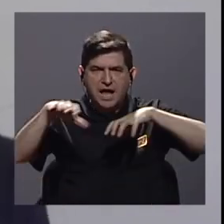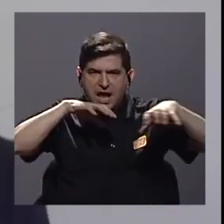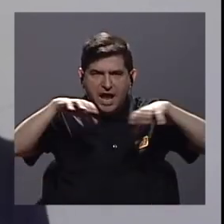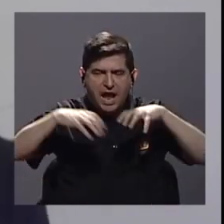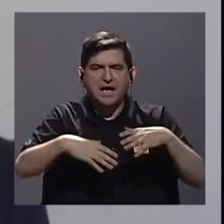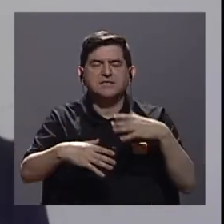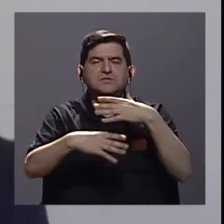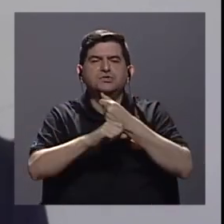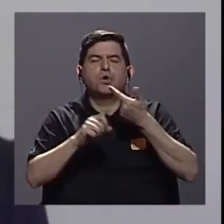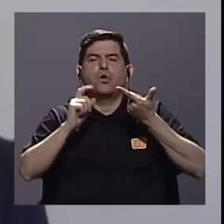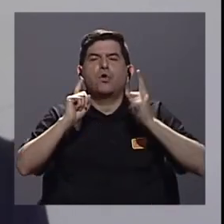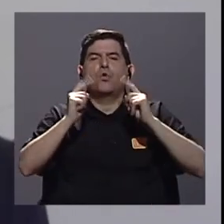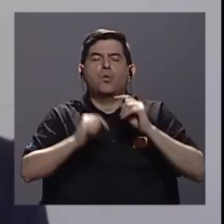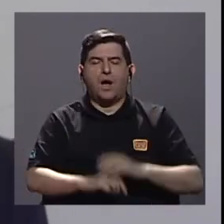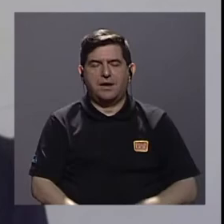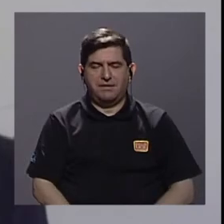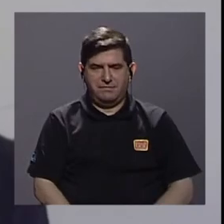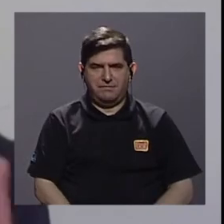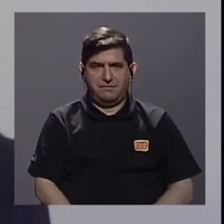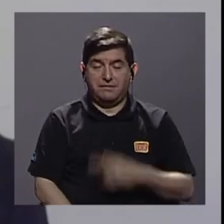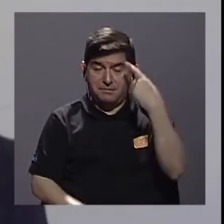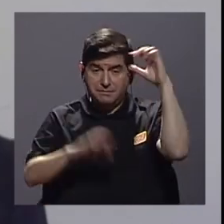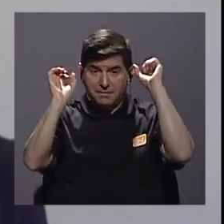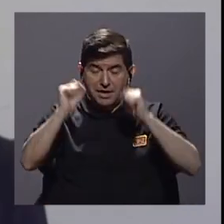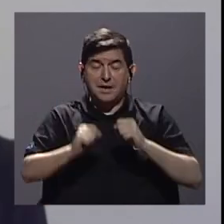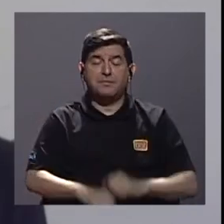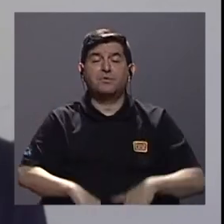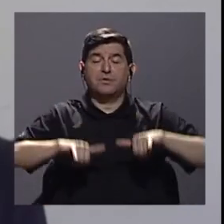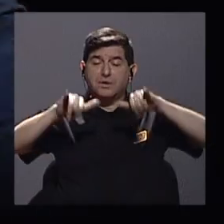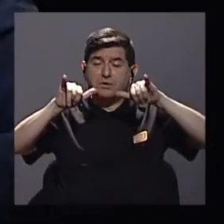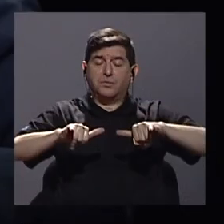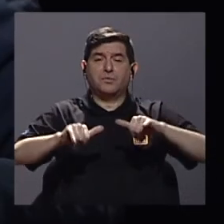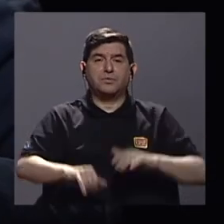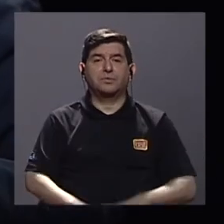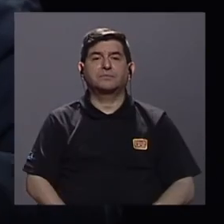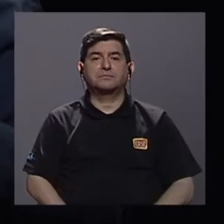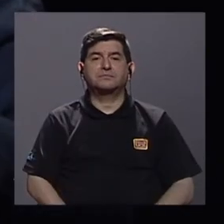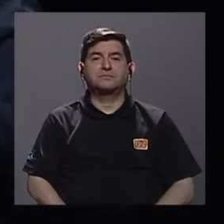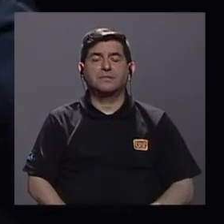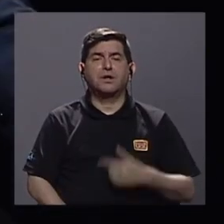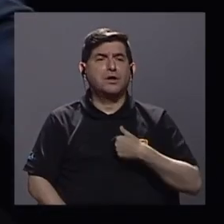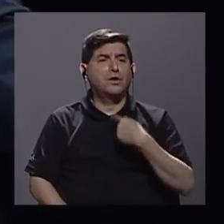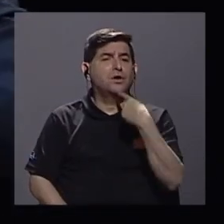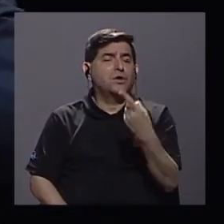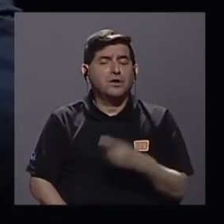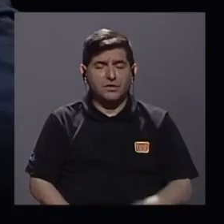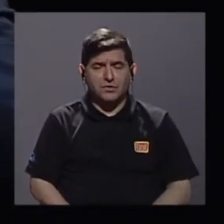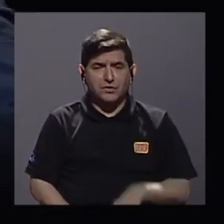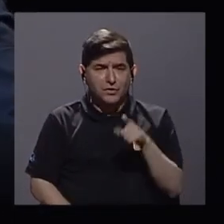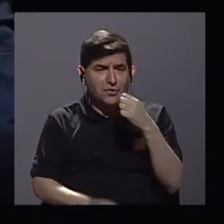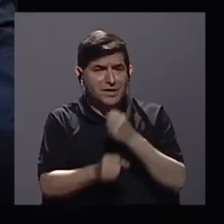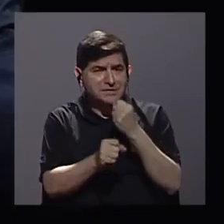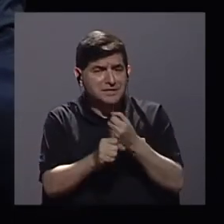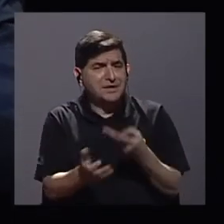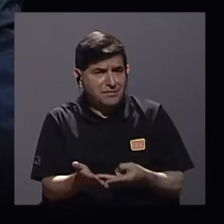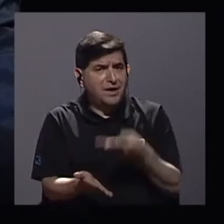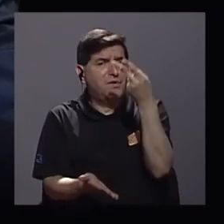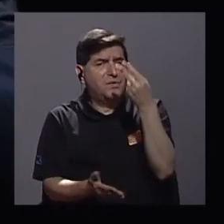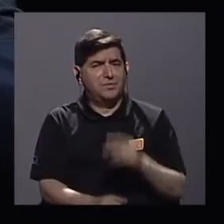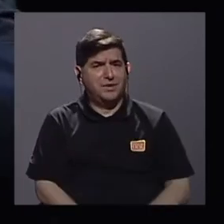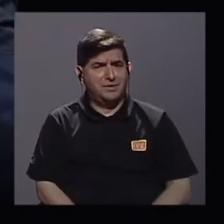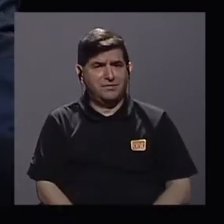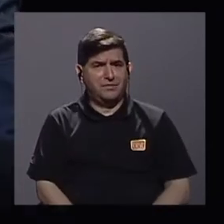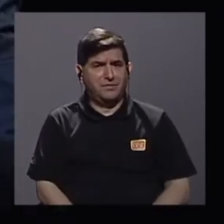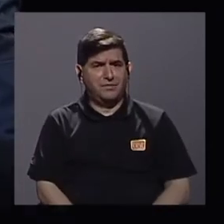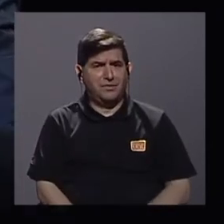que se deben tomar para dar sostenibilidad. Doña Julissa, lo que yo digo es que ese trabajo es muy valioso y ahí está,